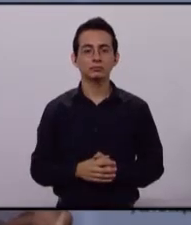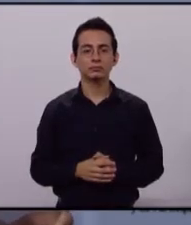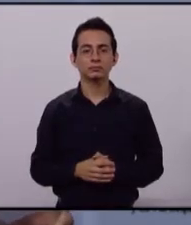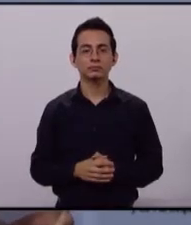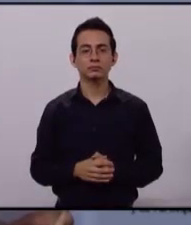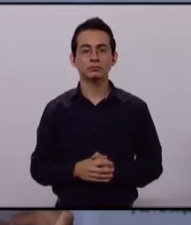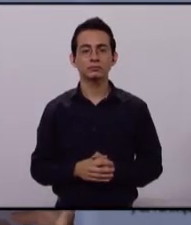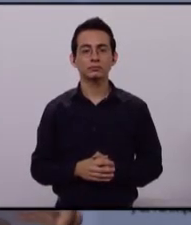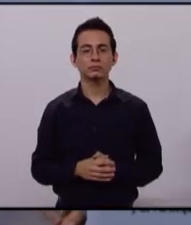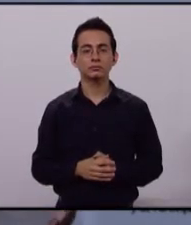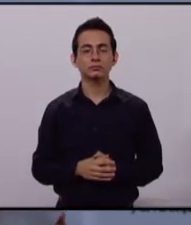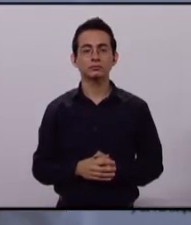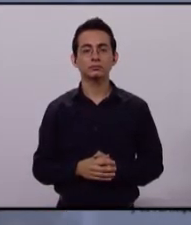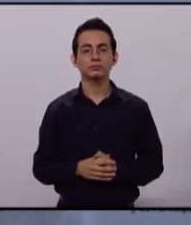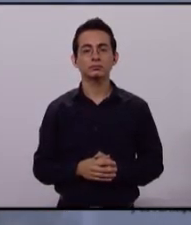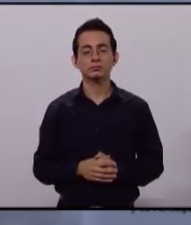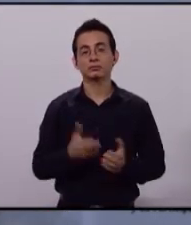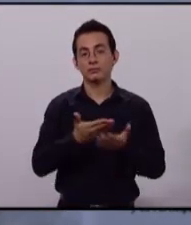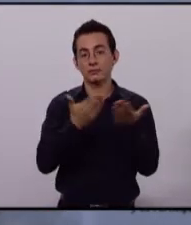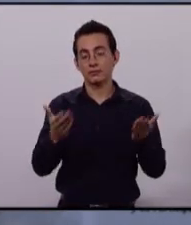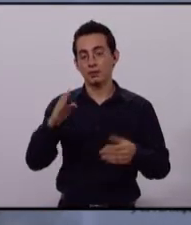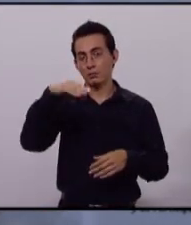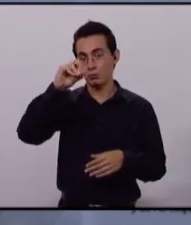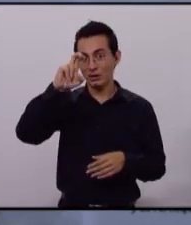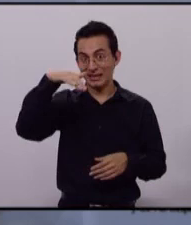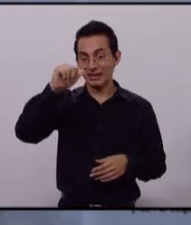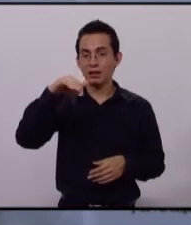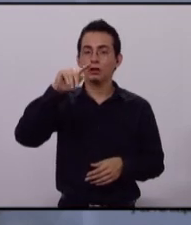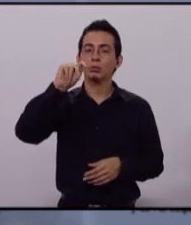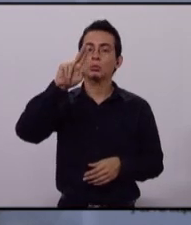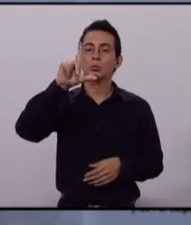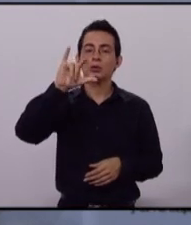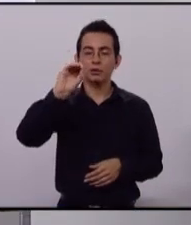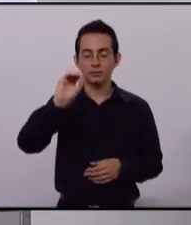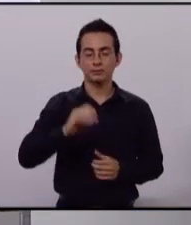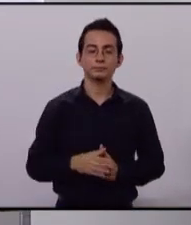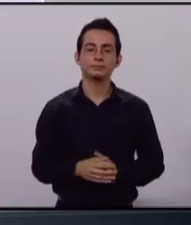Marco Tulio Rosas, candidato de Morena, es su turno para conclusiones.